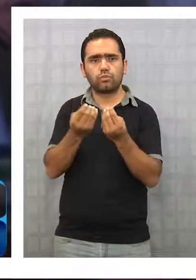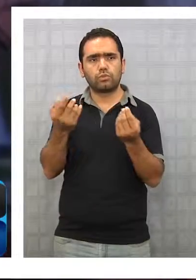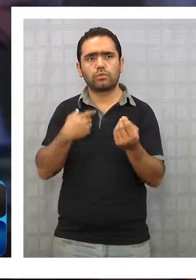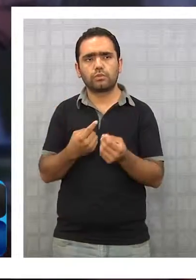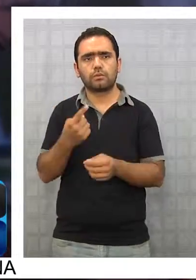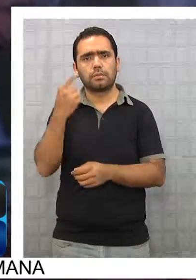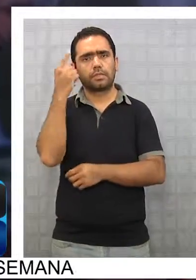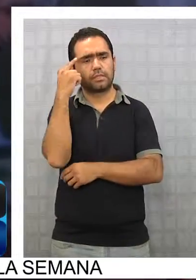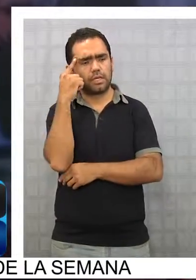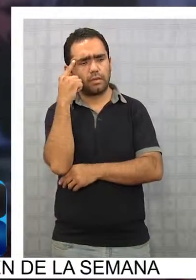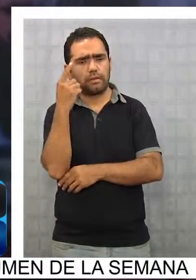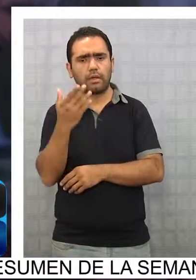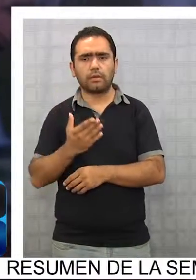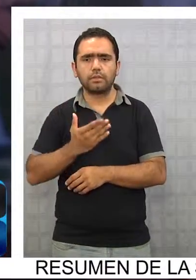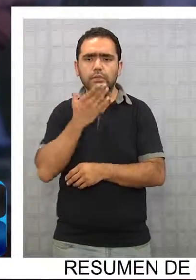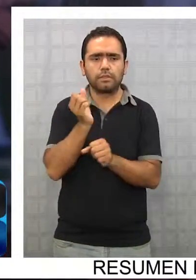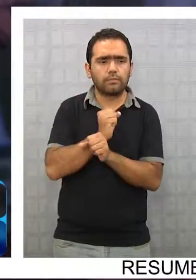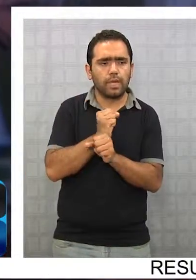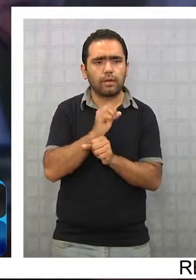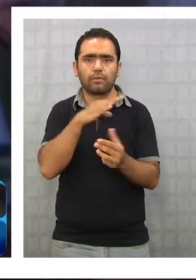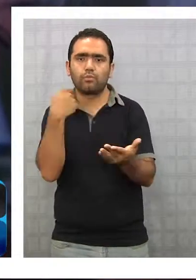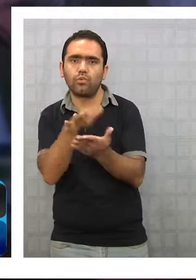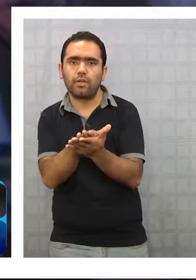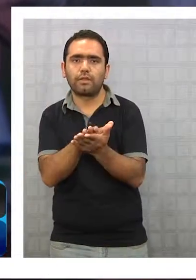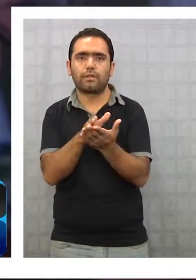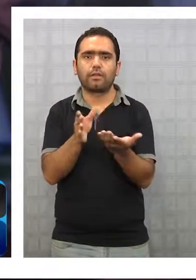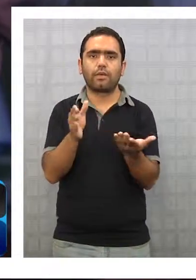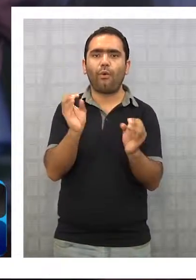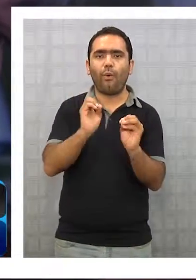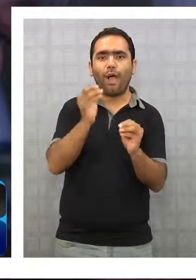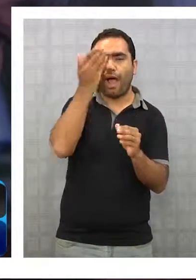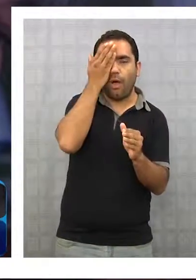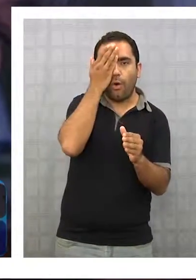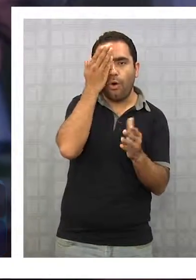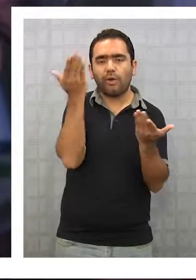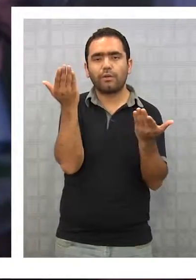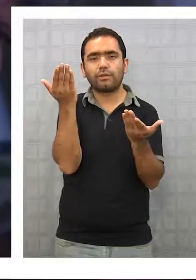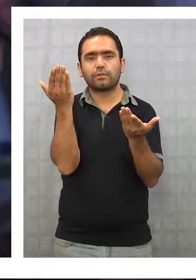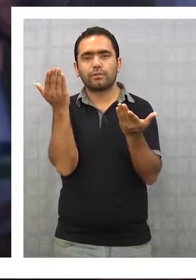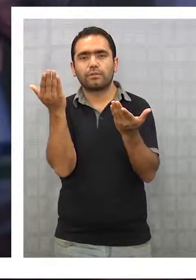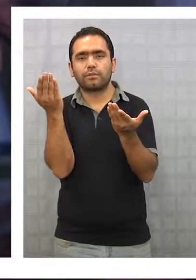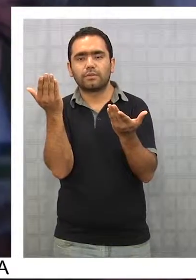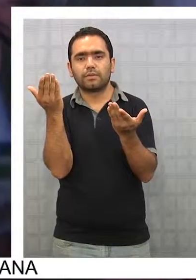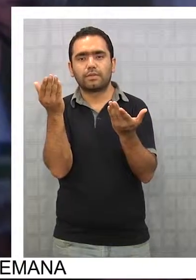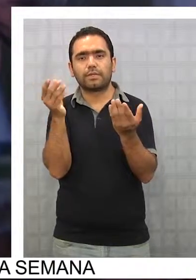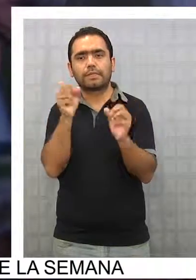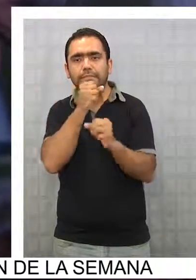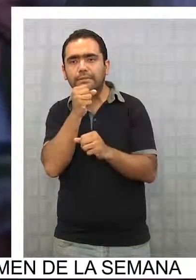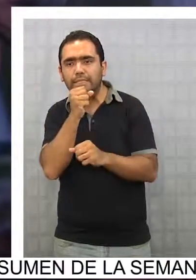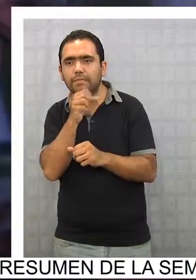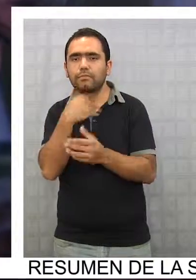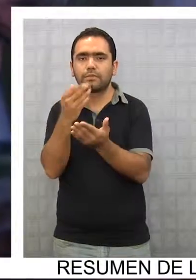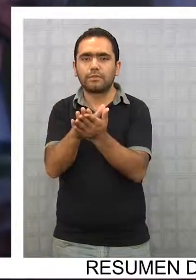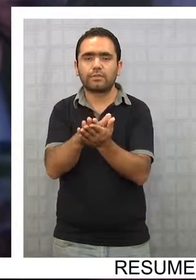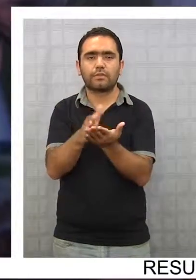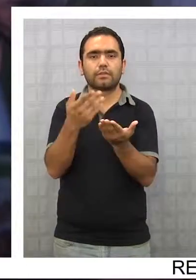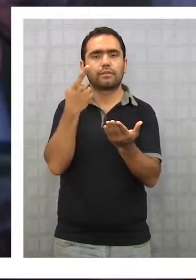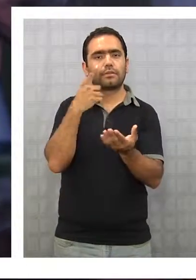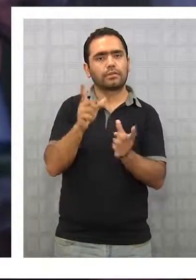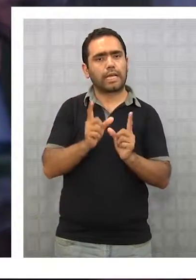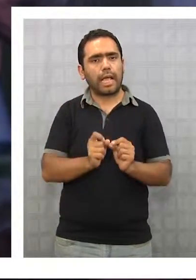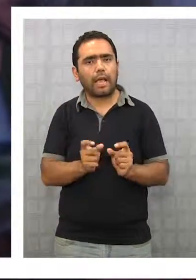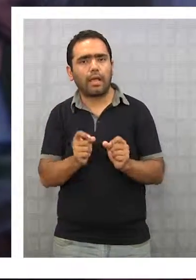el invierno, ahí viene el tema pasando agosto. Es decir, hoy día hay una situación que tiene que ver con la enfermedad, diríamos, que tiene que ver con los